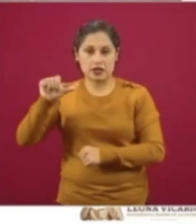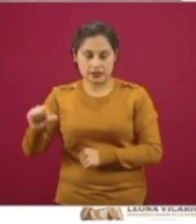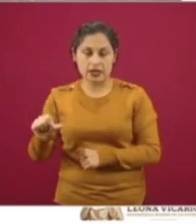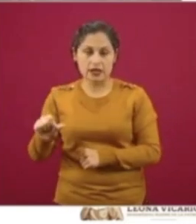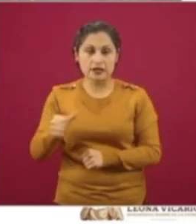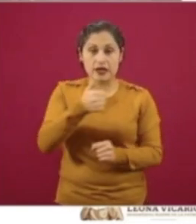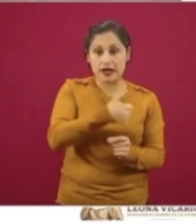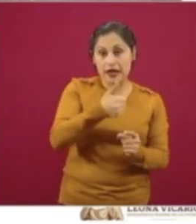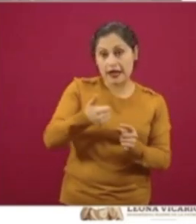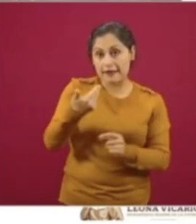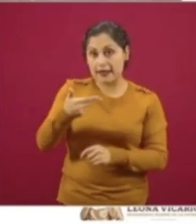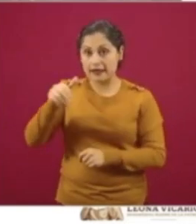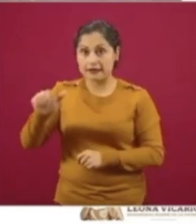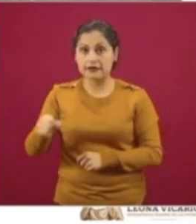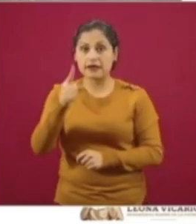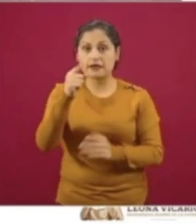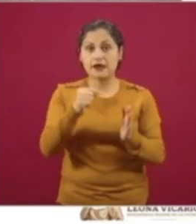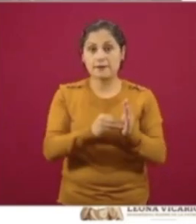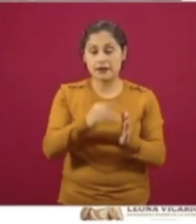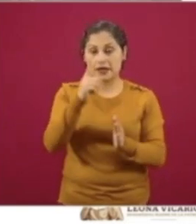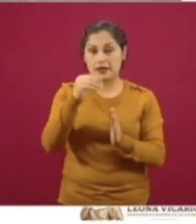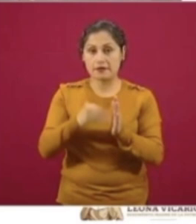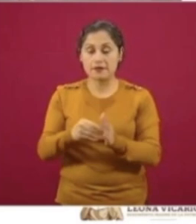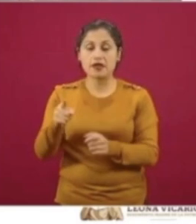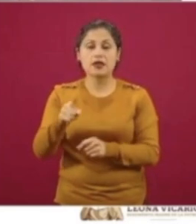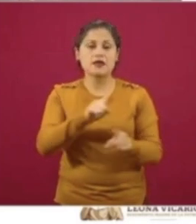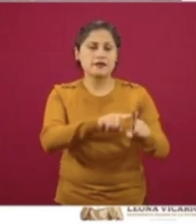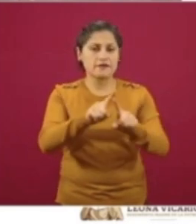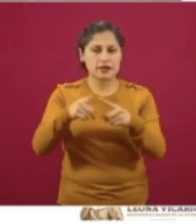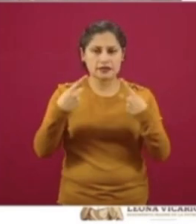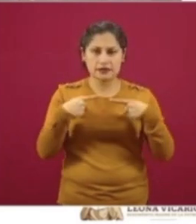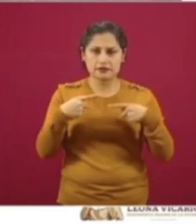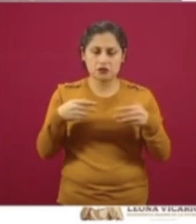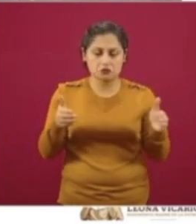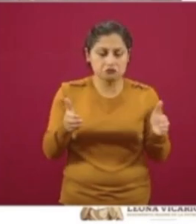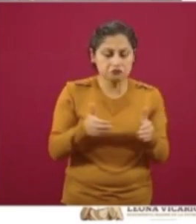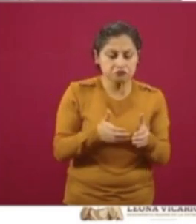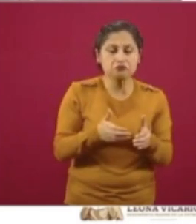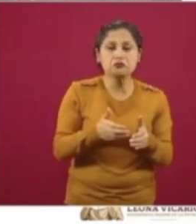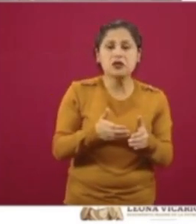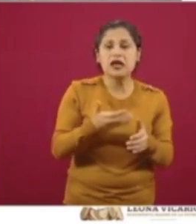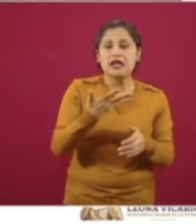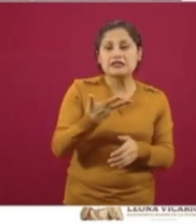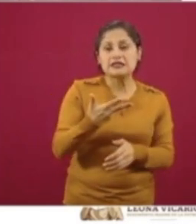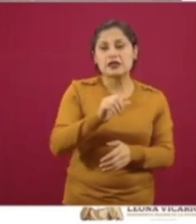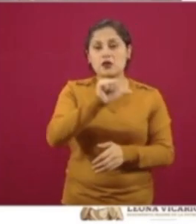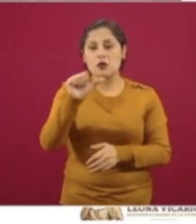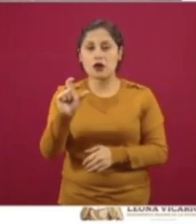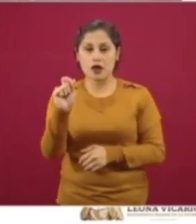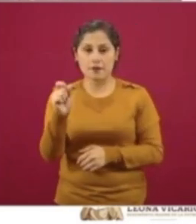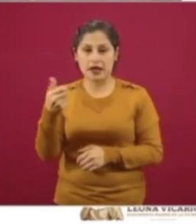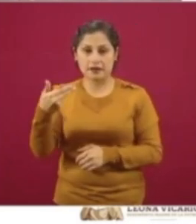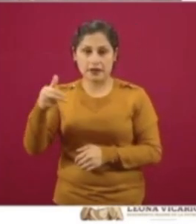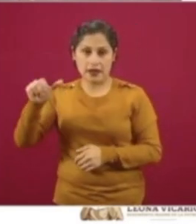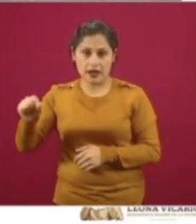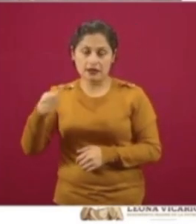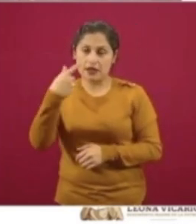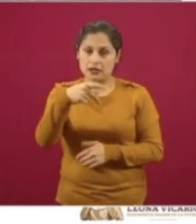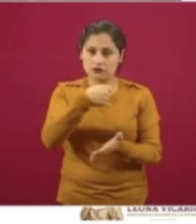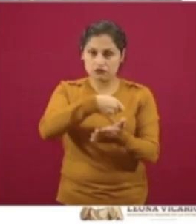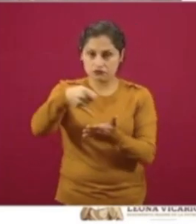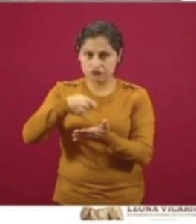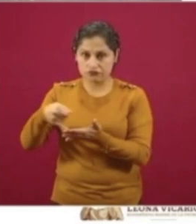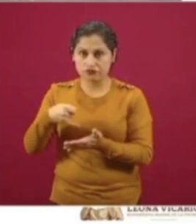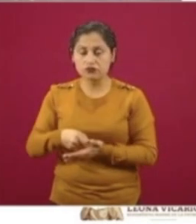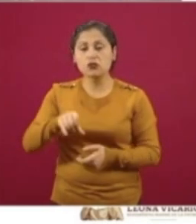por hectárea, a los productores de escala media de más de cinco y hasta 20 hectáreas de temporal y a los